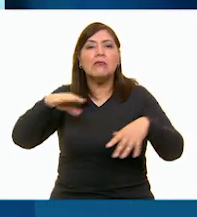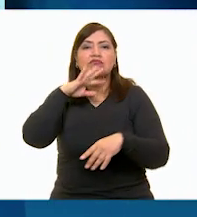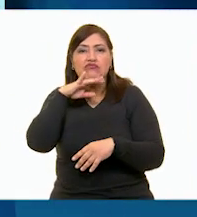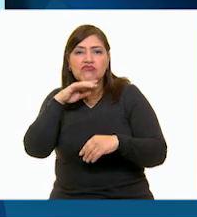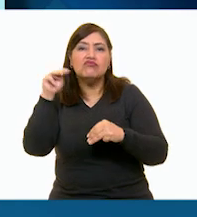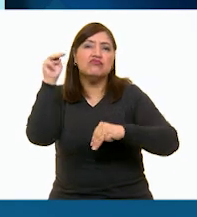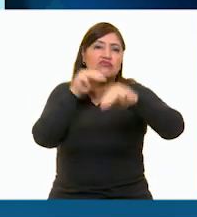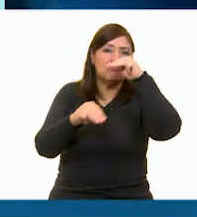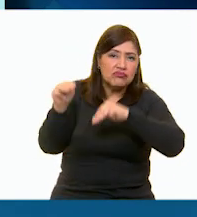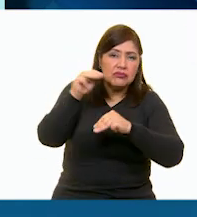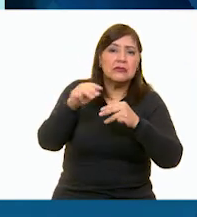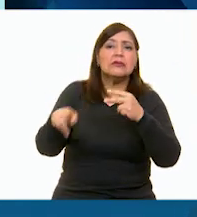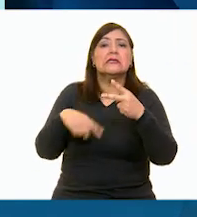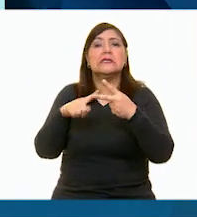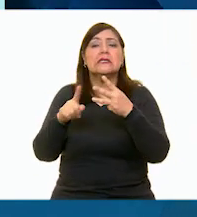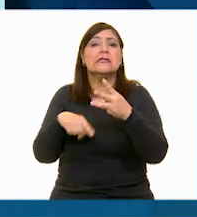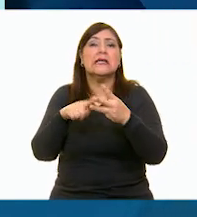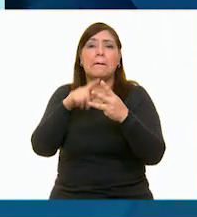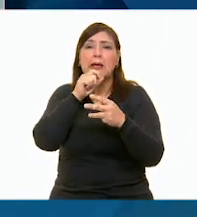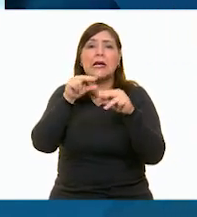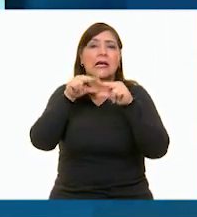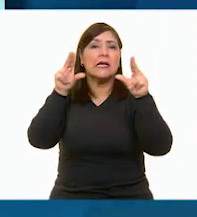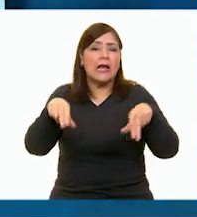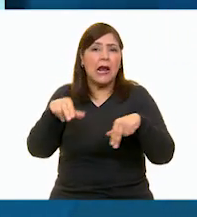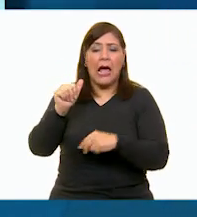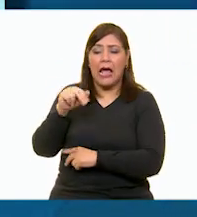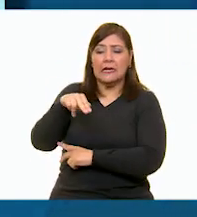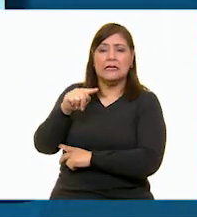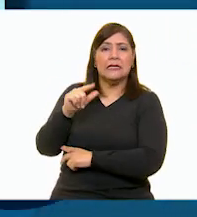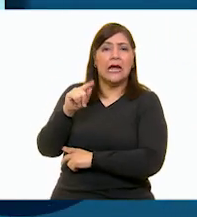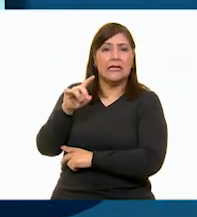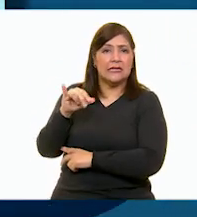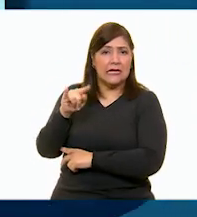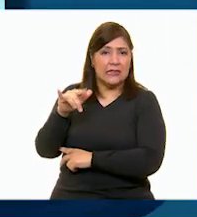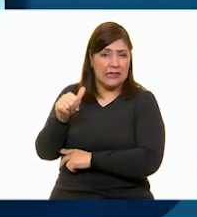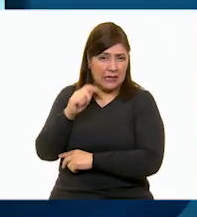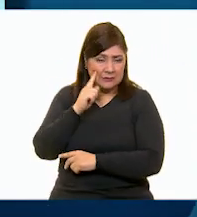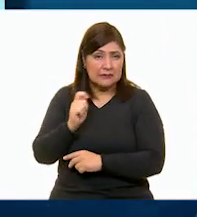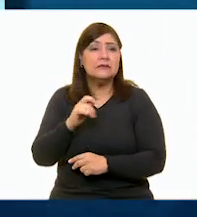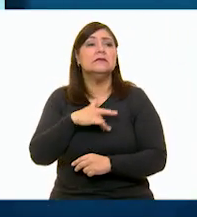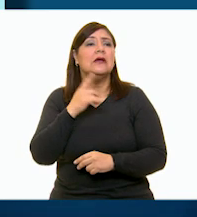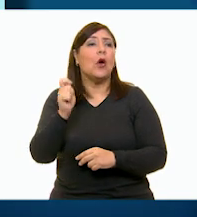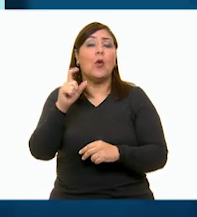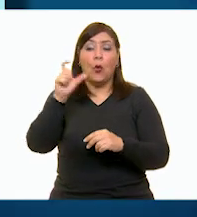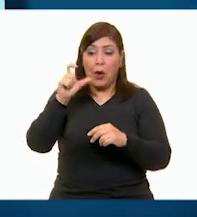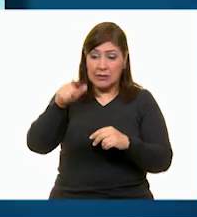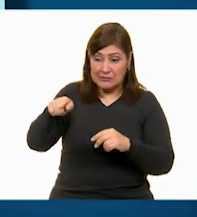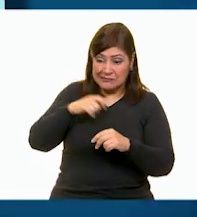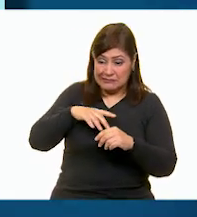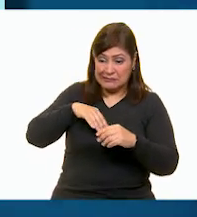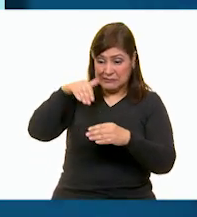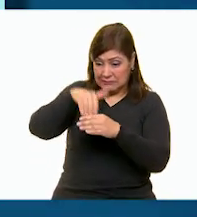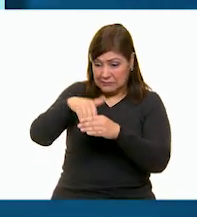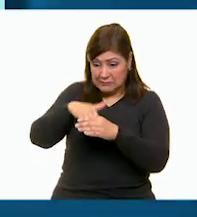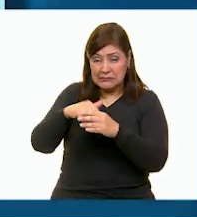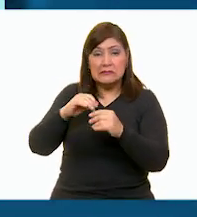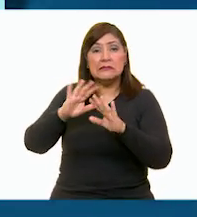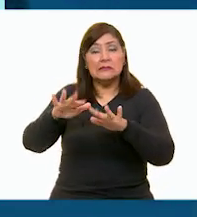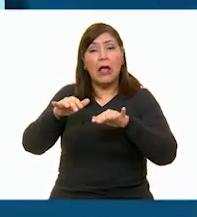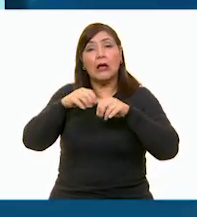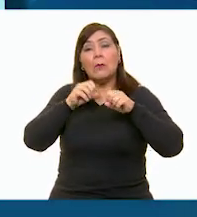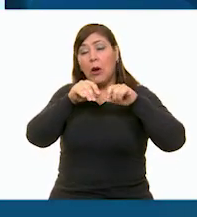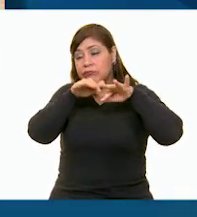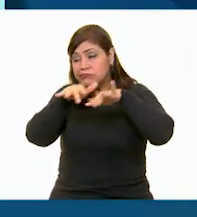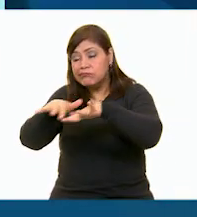montañas y el hielo de la Antártida. Cuando el plástico llega a los océanos afecta a todas las especies